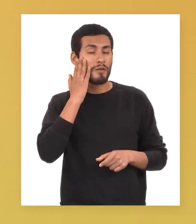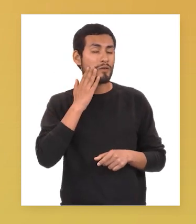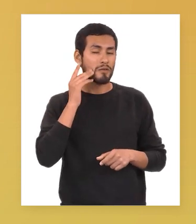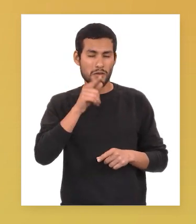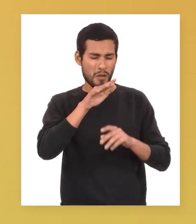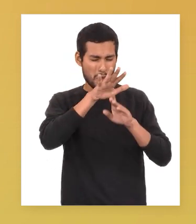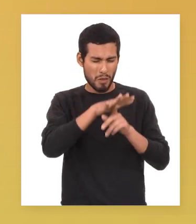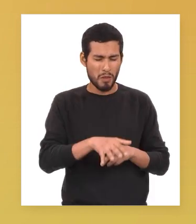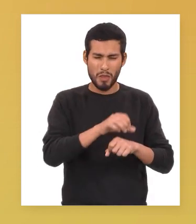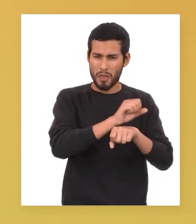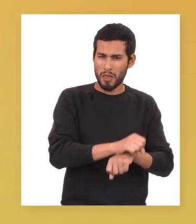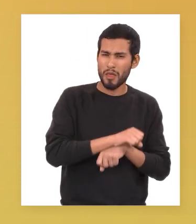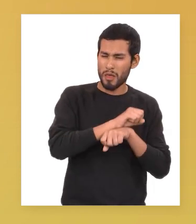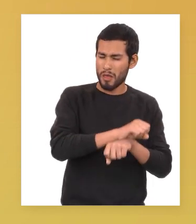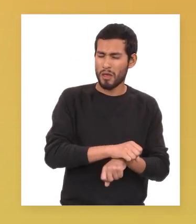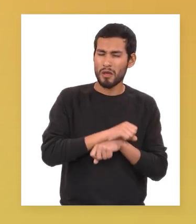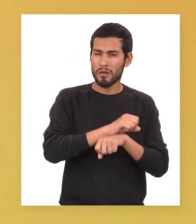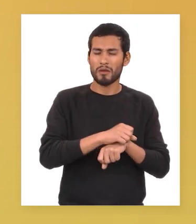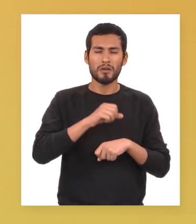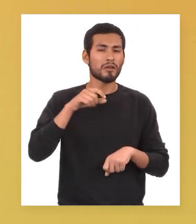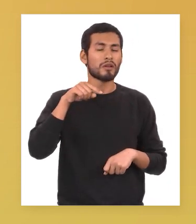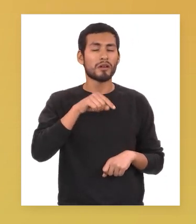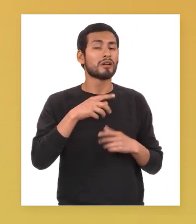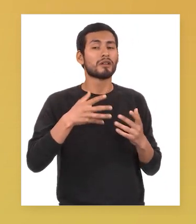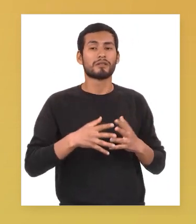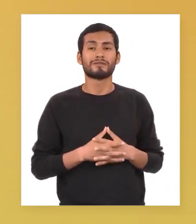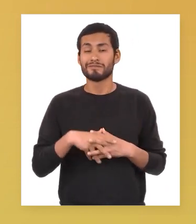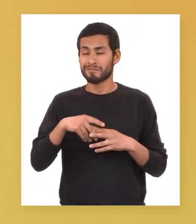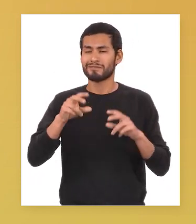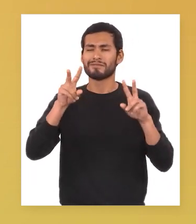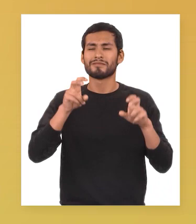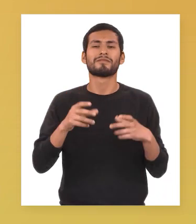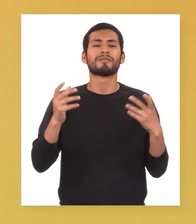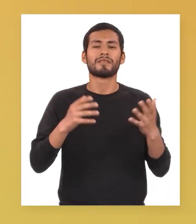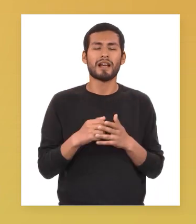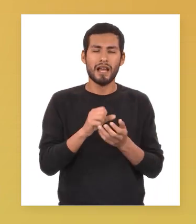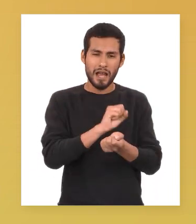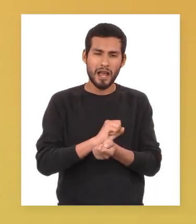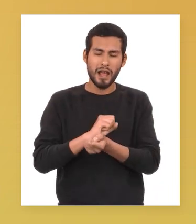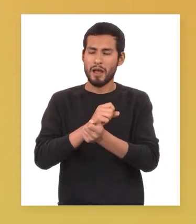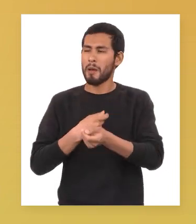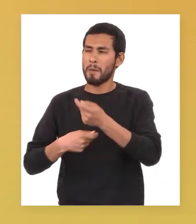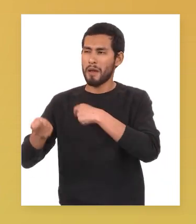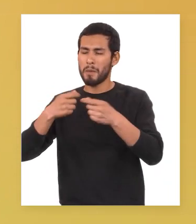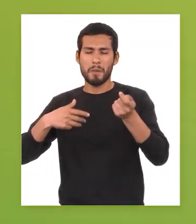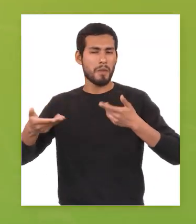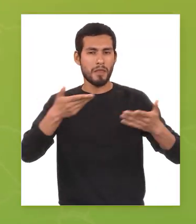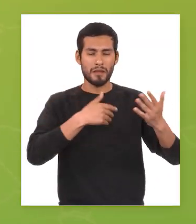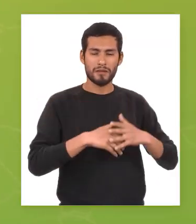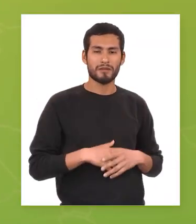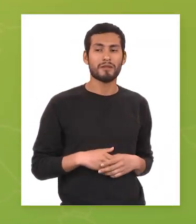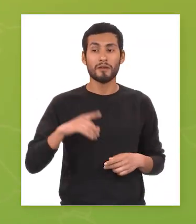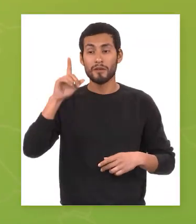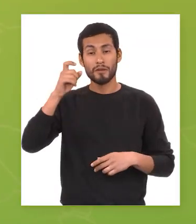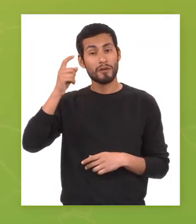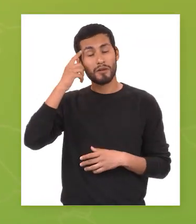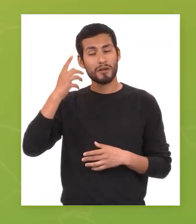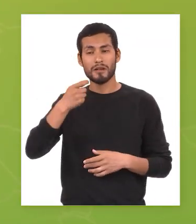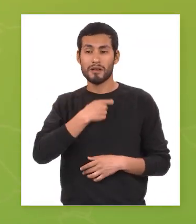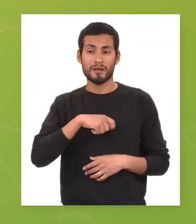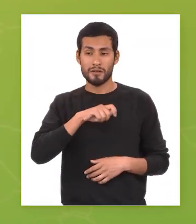fueron explotados laboralmente estableciéndose la trata de esclavos en lo político